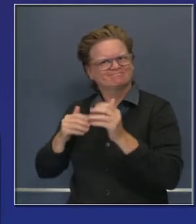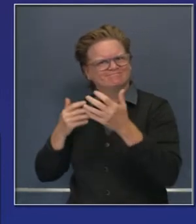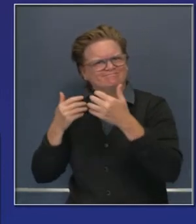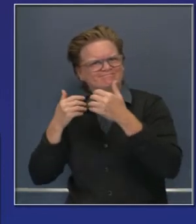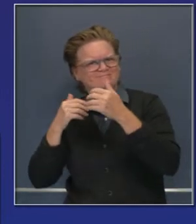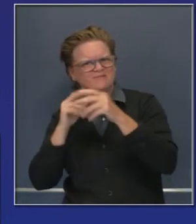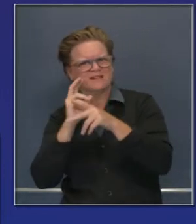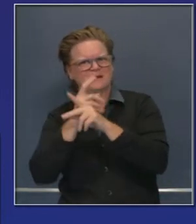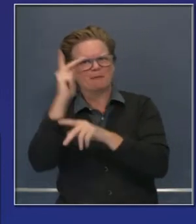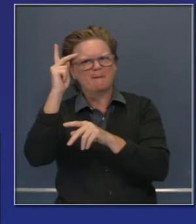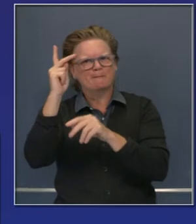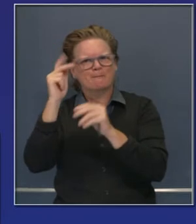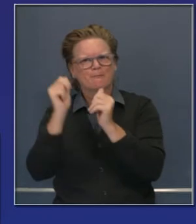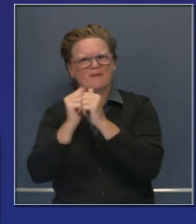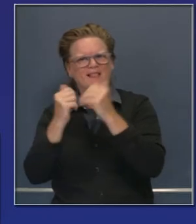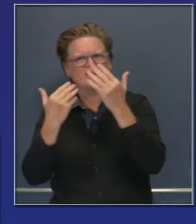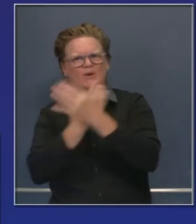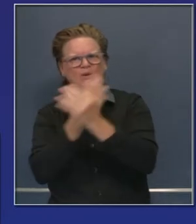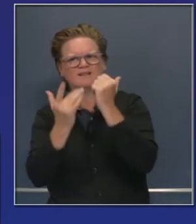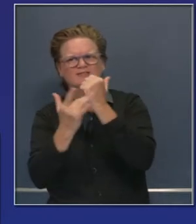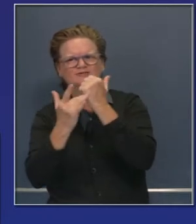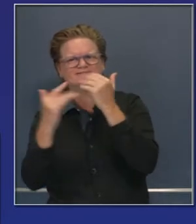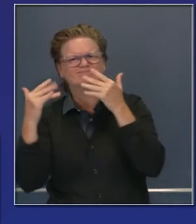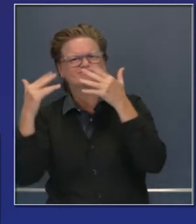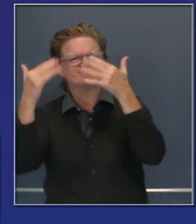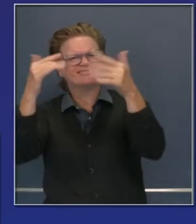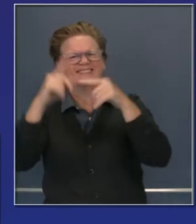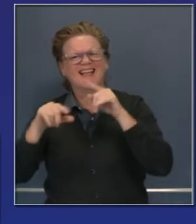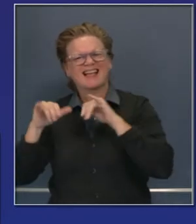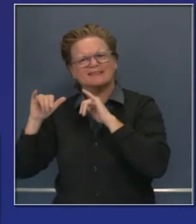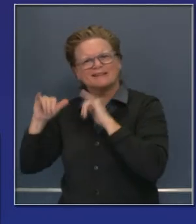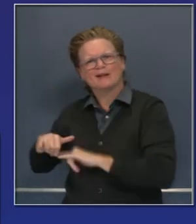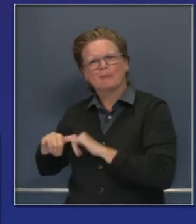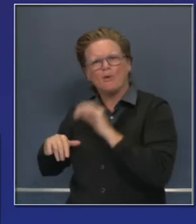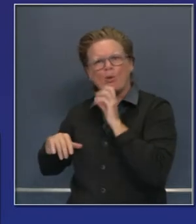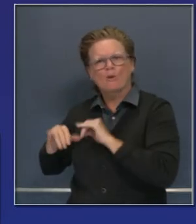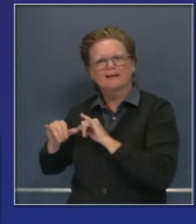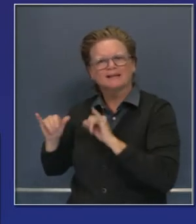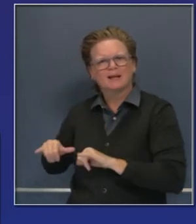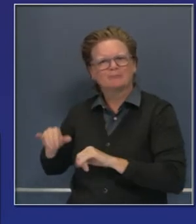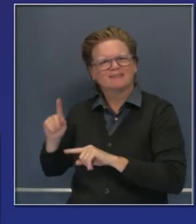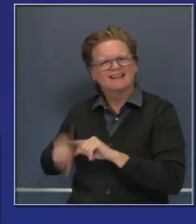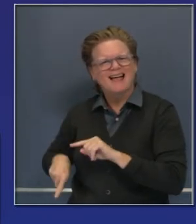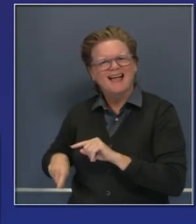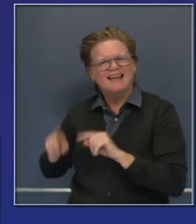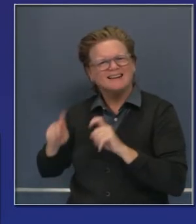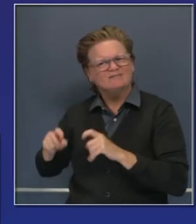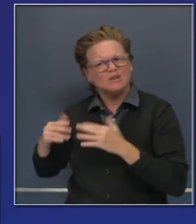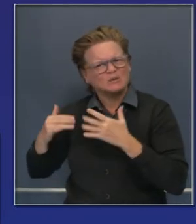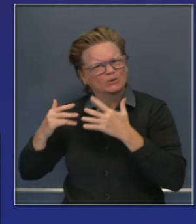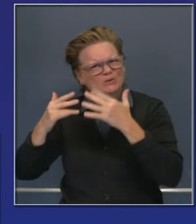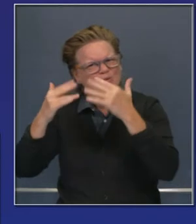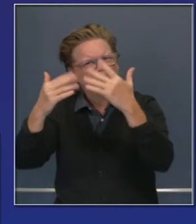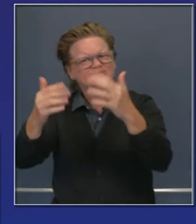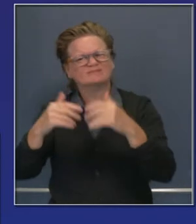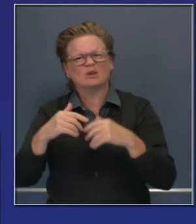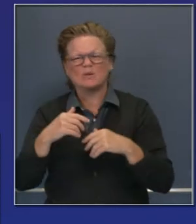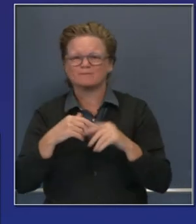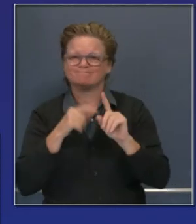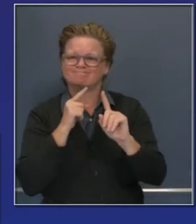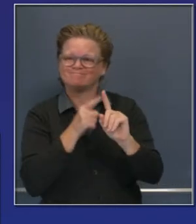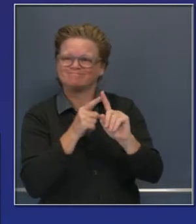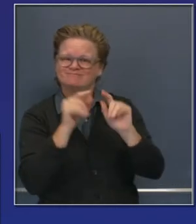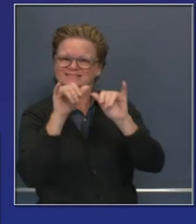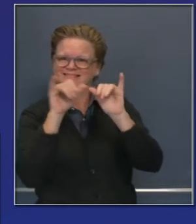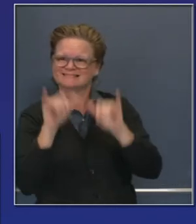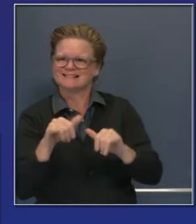cheques. Número 14, por un análisis, sugiere cuán baja está la barra en cuanto a